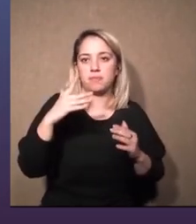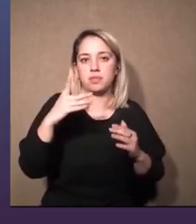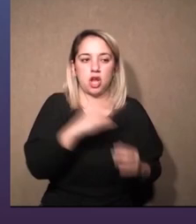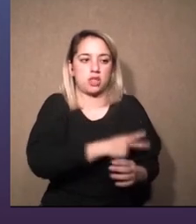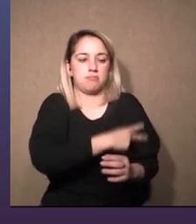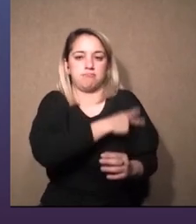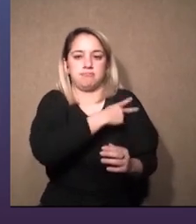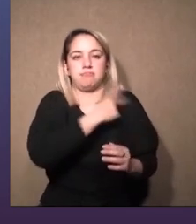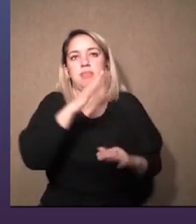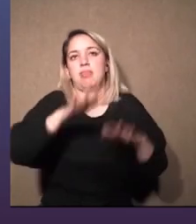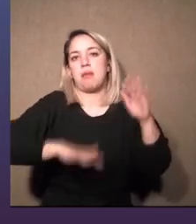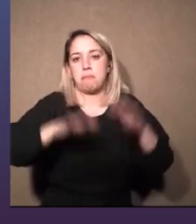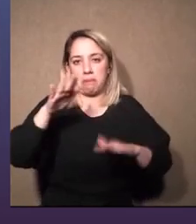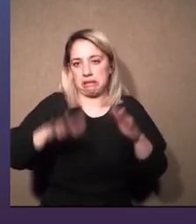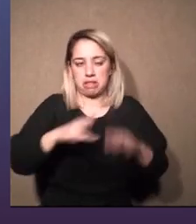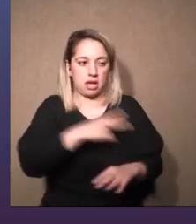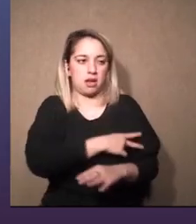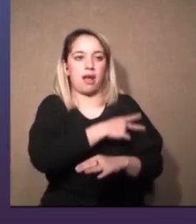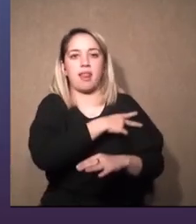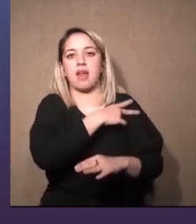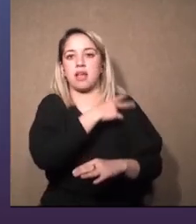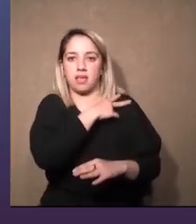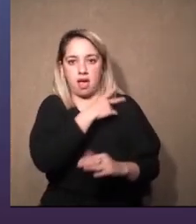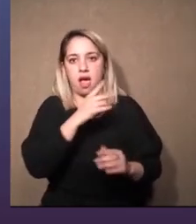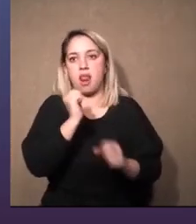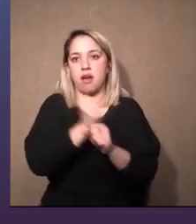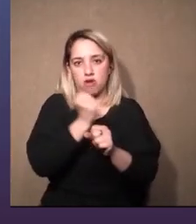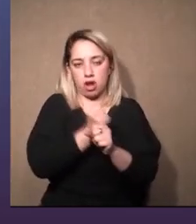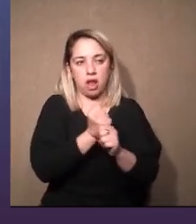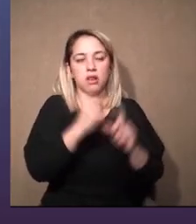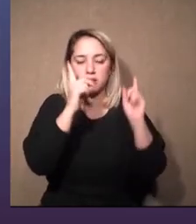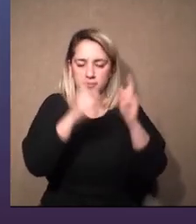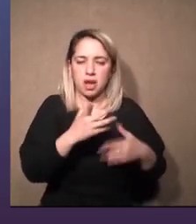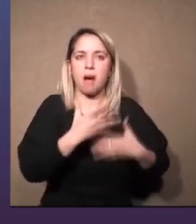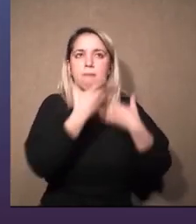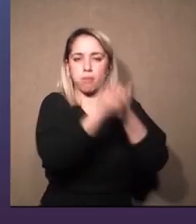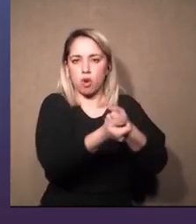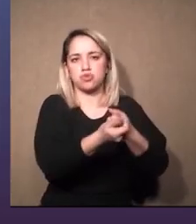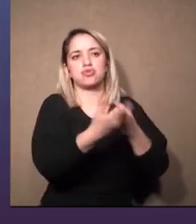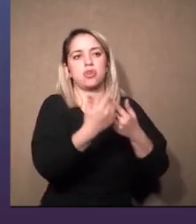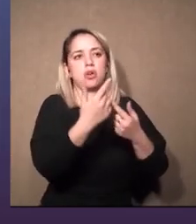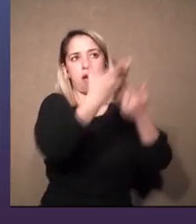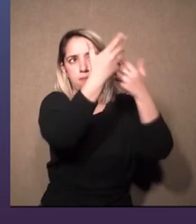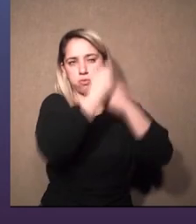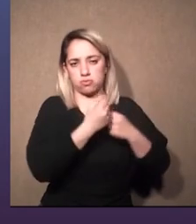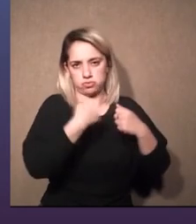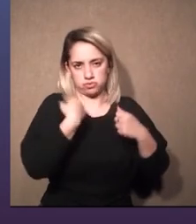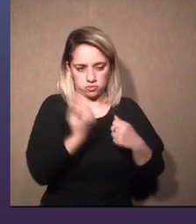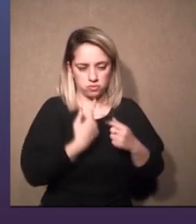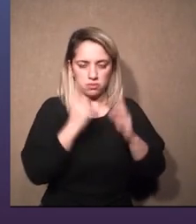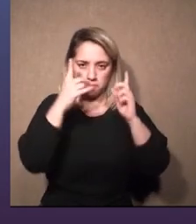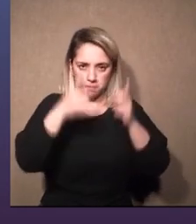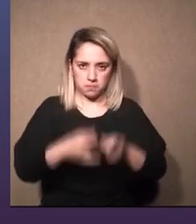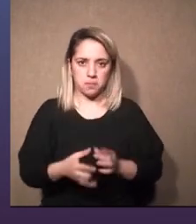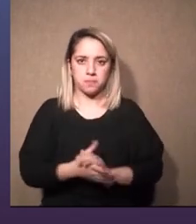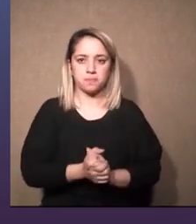para abajo por hablar de una pirámide de trabajo entonces creo que eso es digamos lo que hace